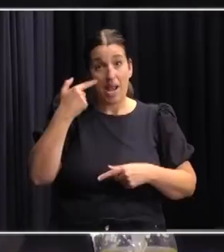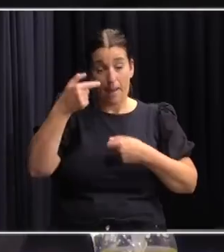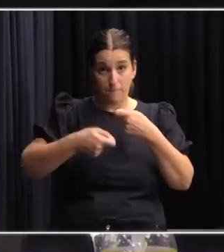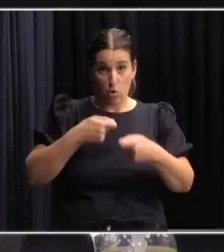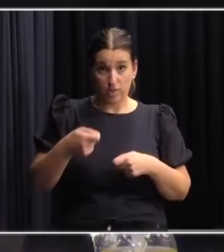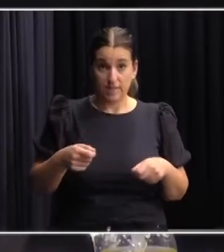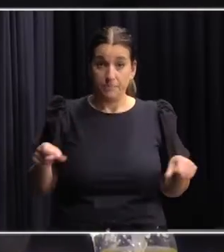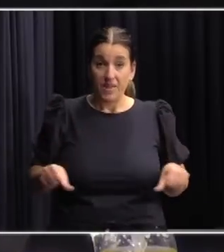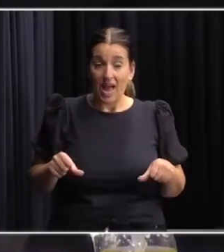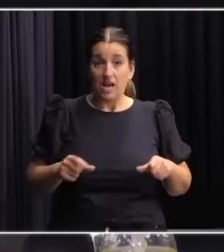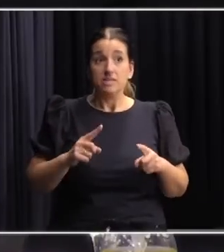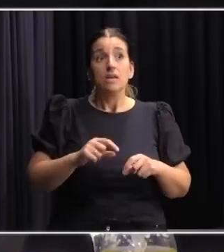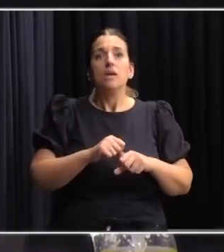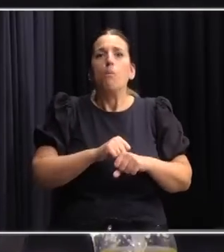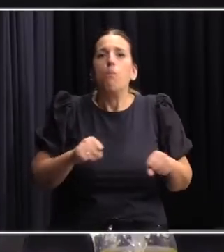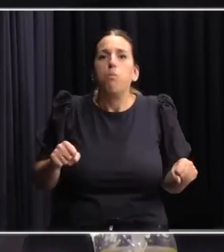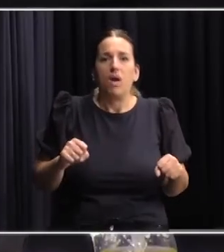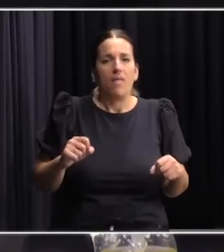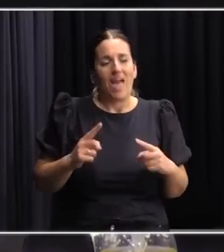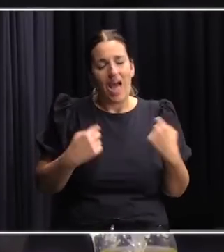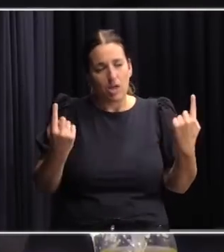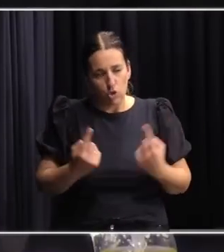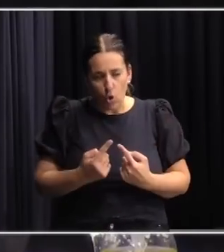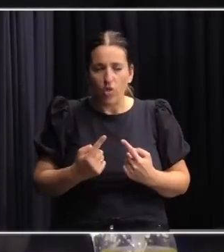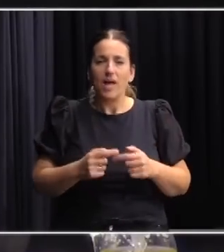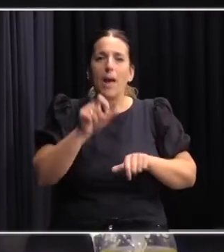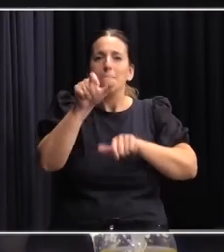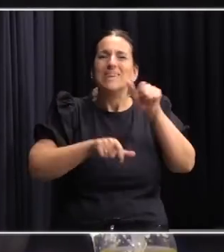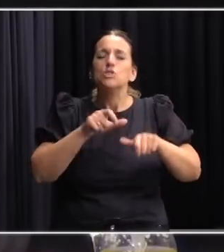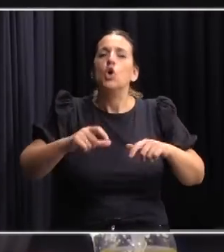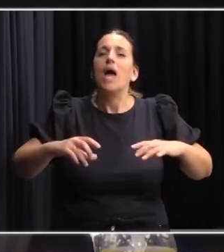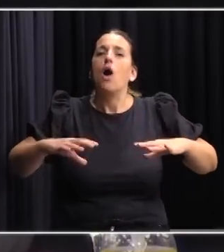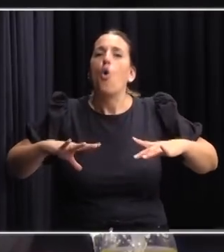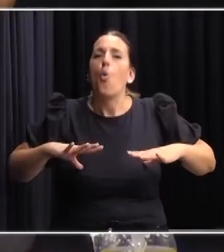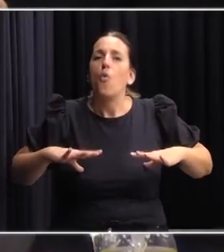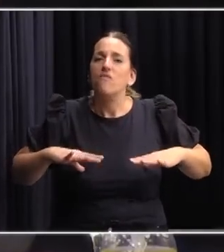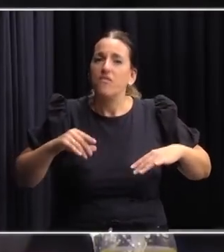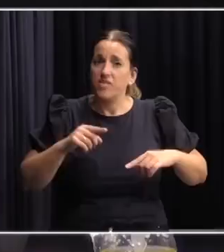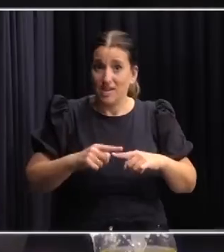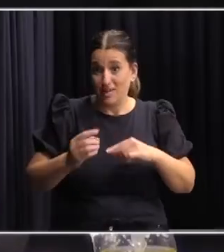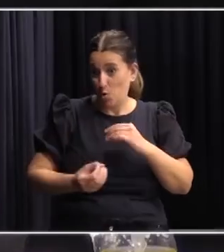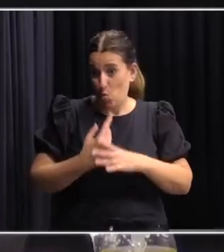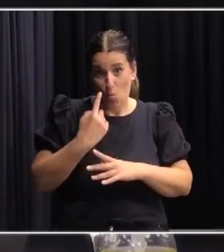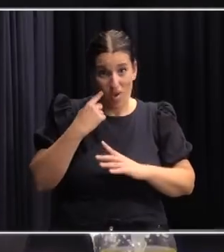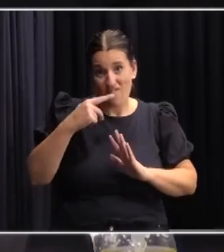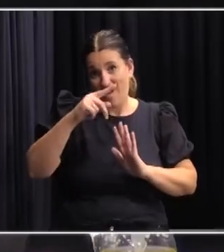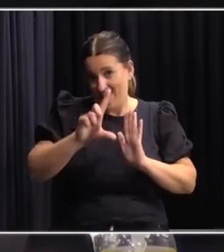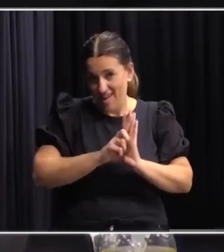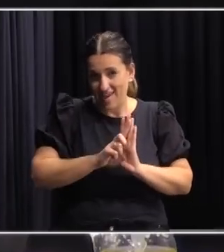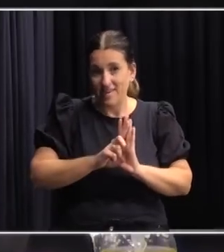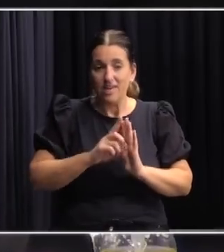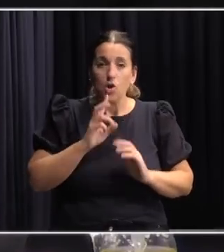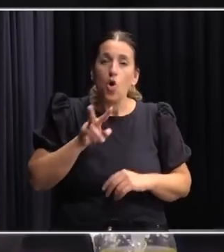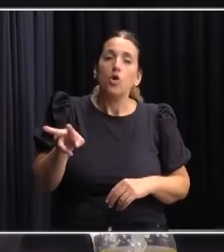y que va a estar alcanzando a todas aquellas personas que se jubilen al amparo del nuevo régimen con